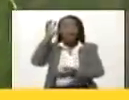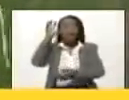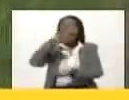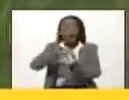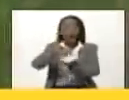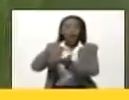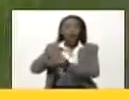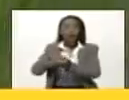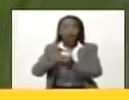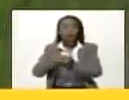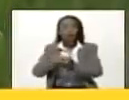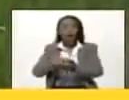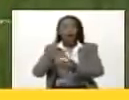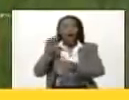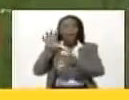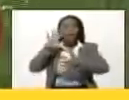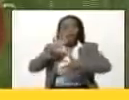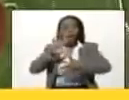Caribeños